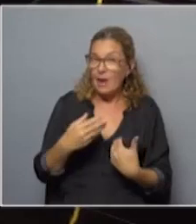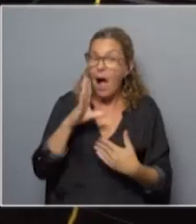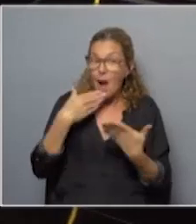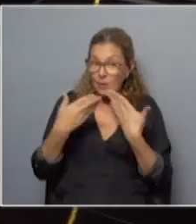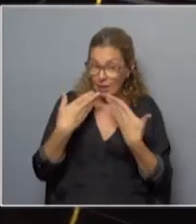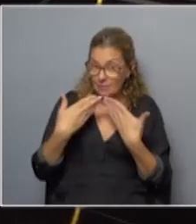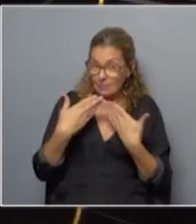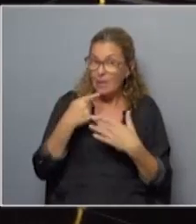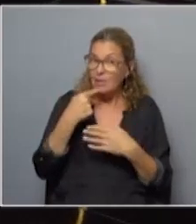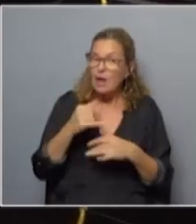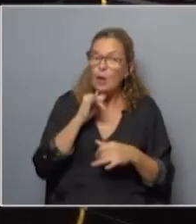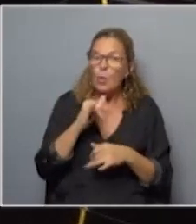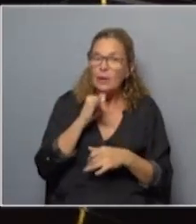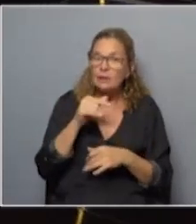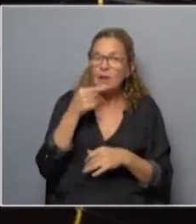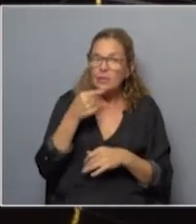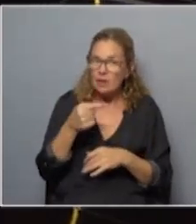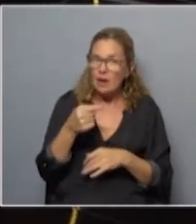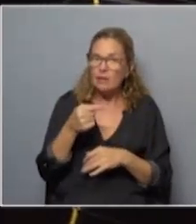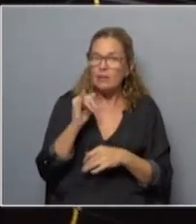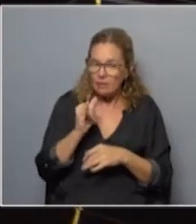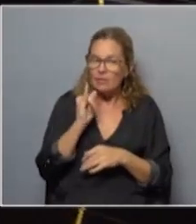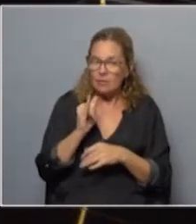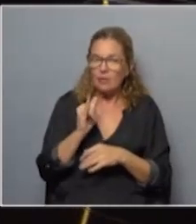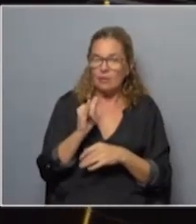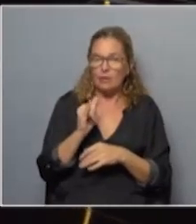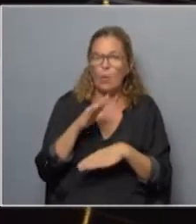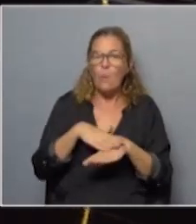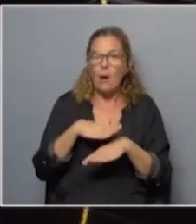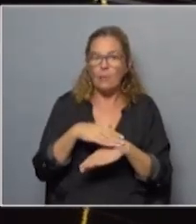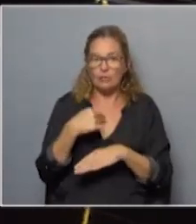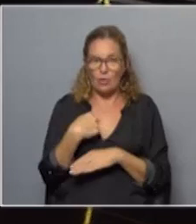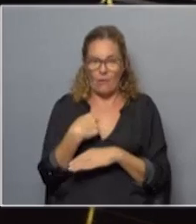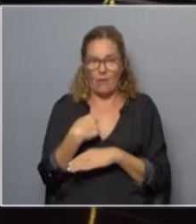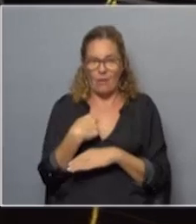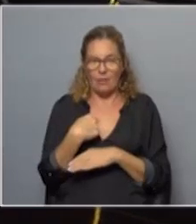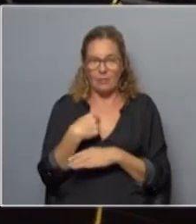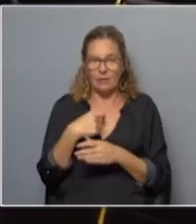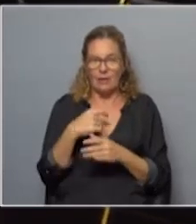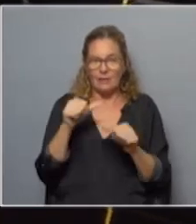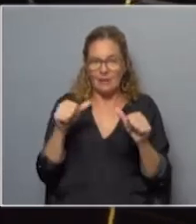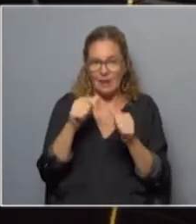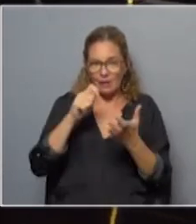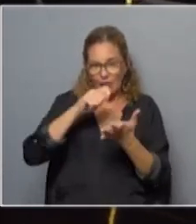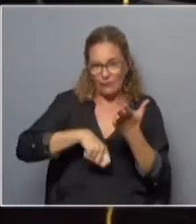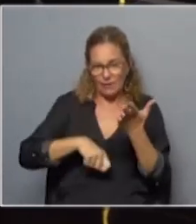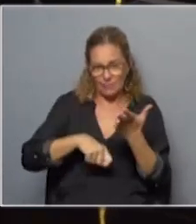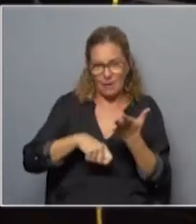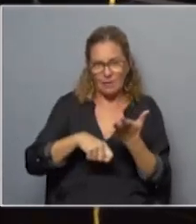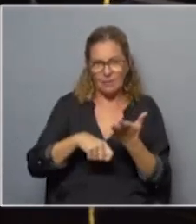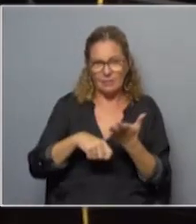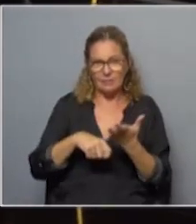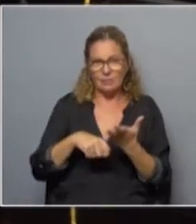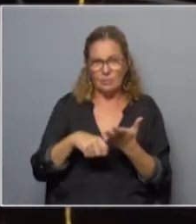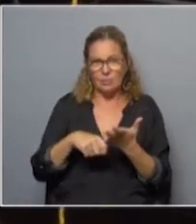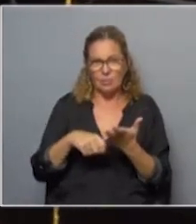los hechos para que admitan los hechos. Y se le hace firmar un acta que supuestamente